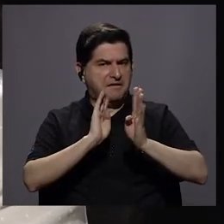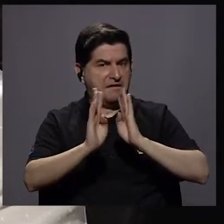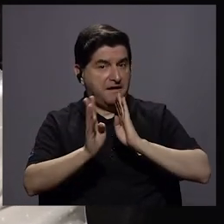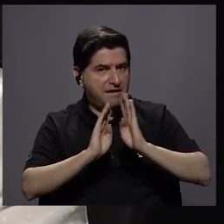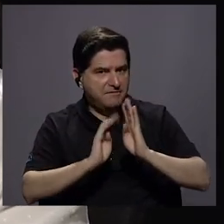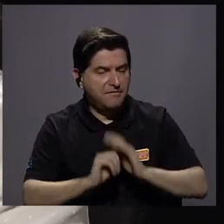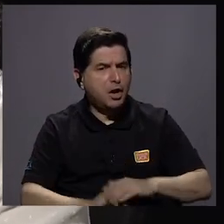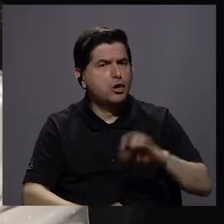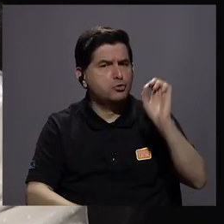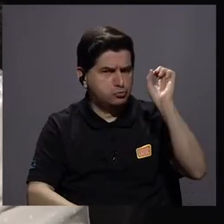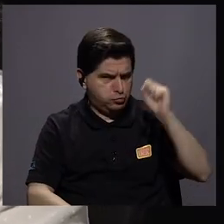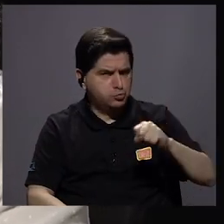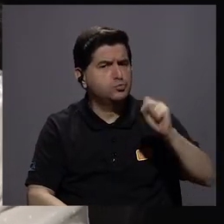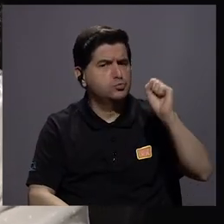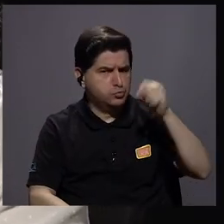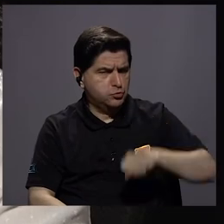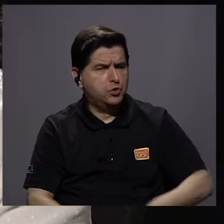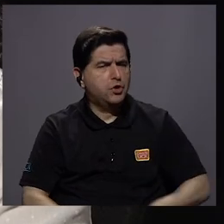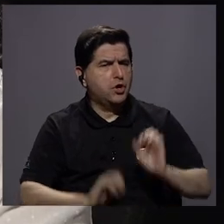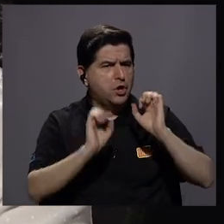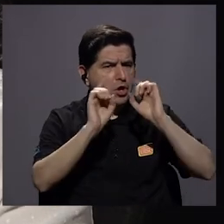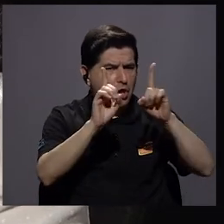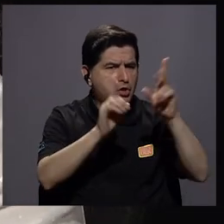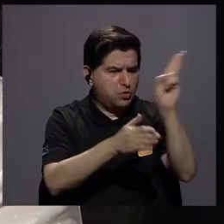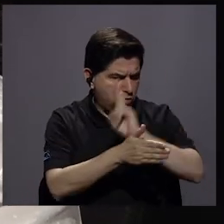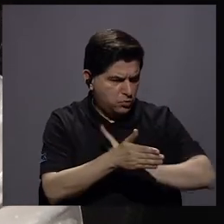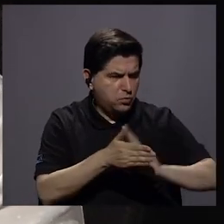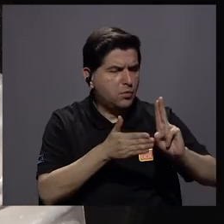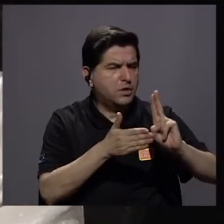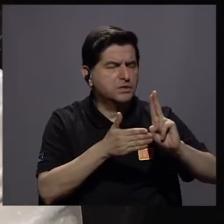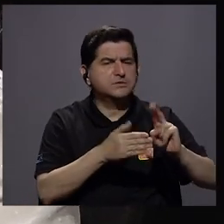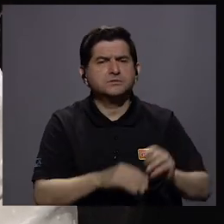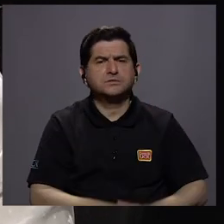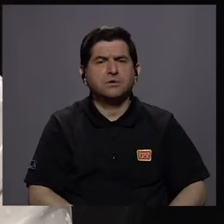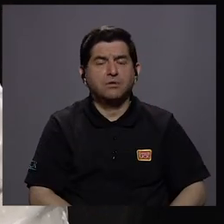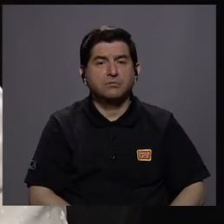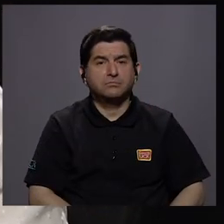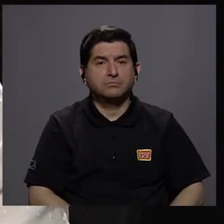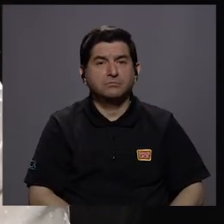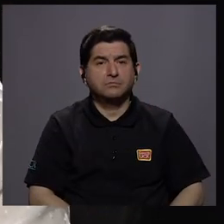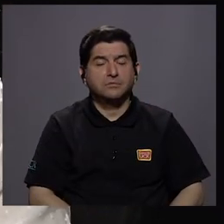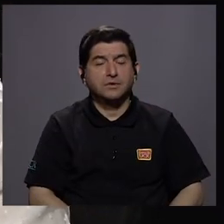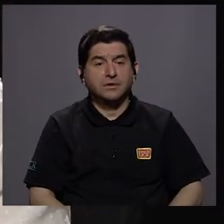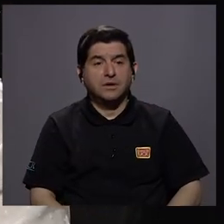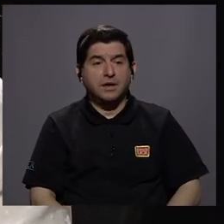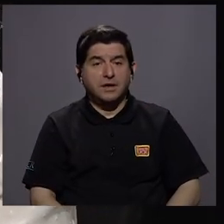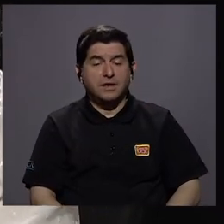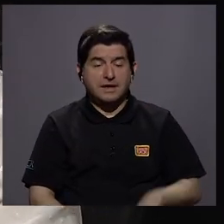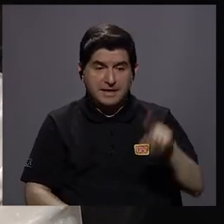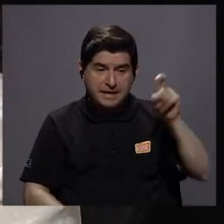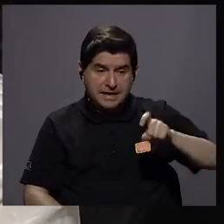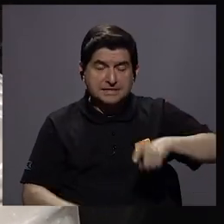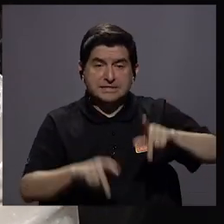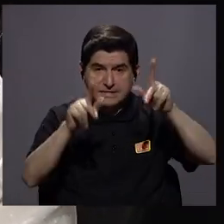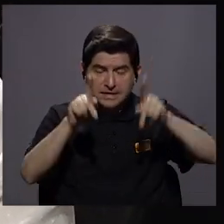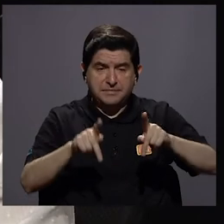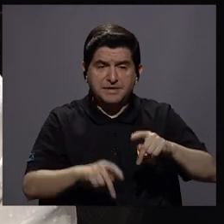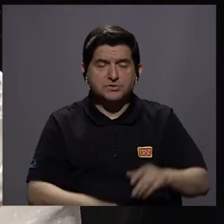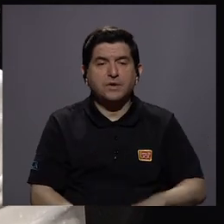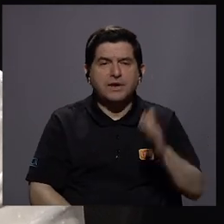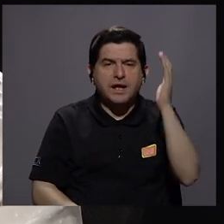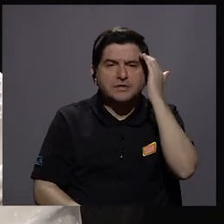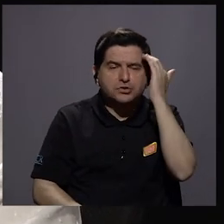la educación a nivel universitario porque nos porque ocupamos gente con